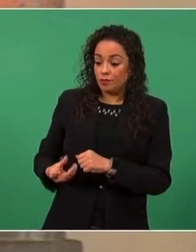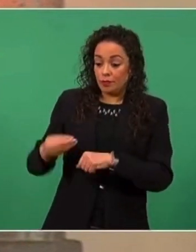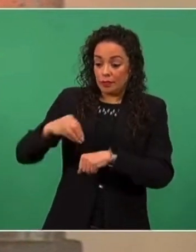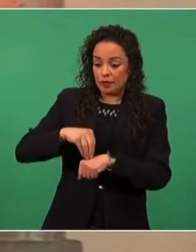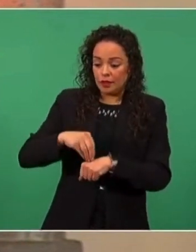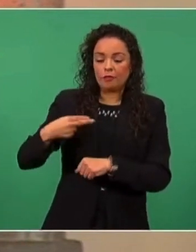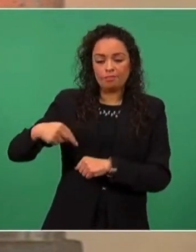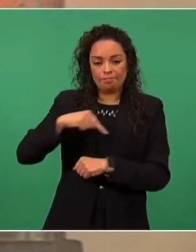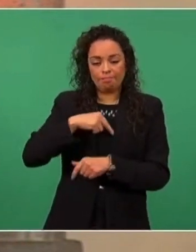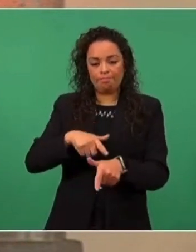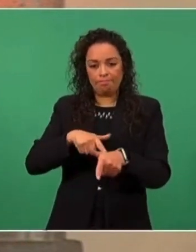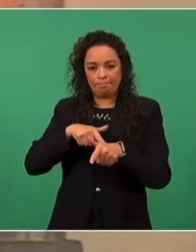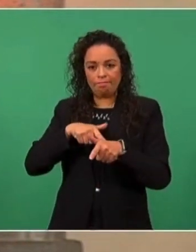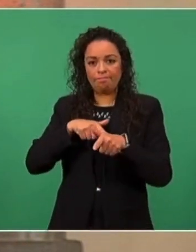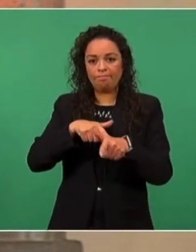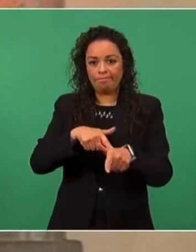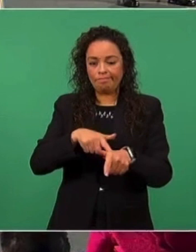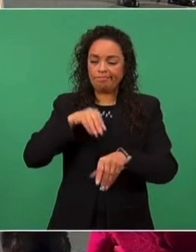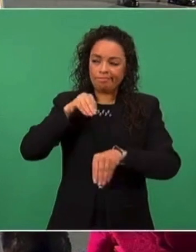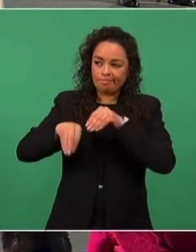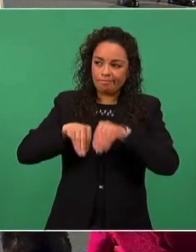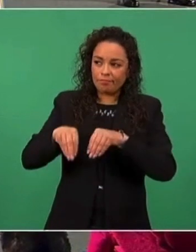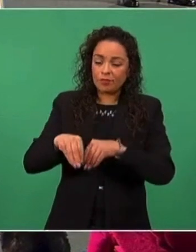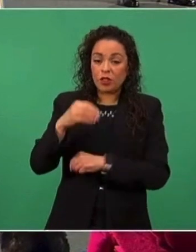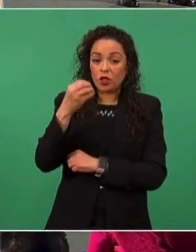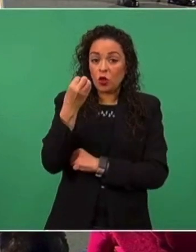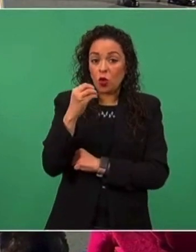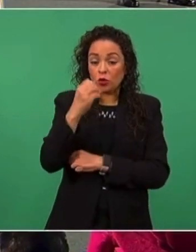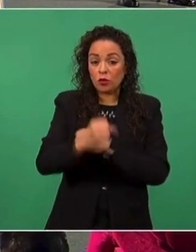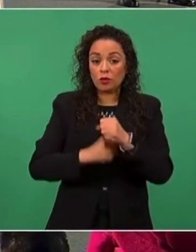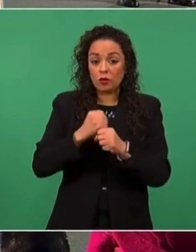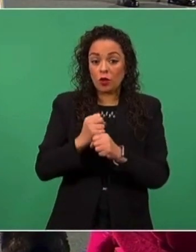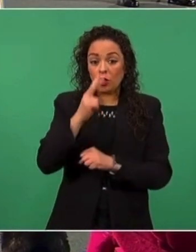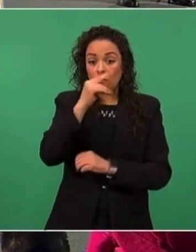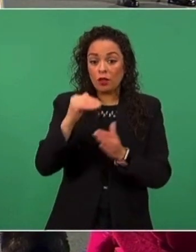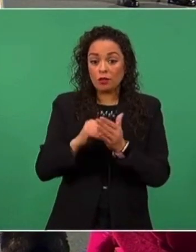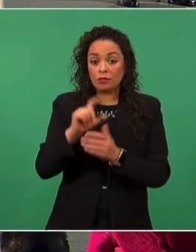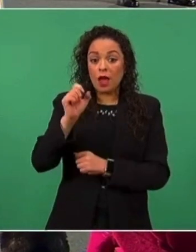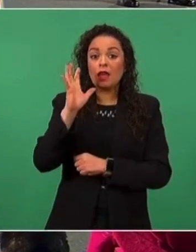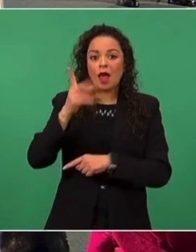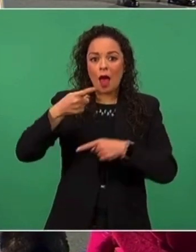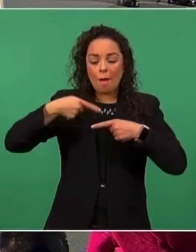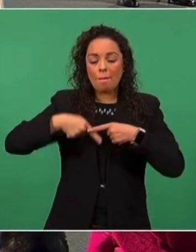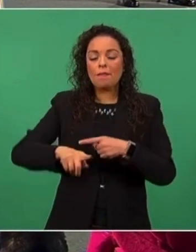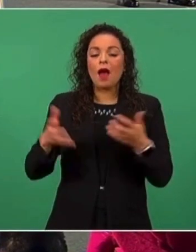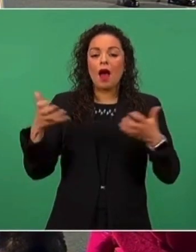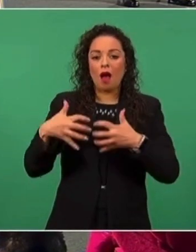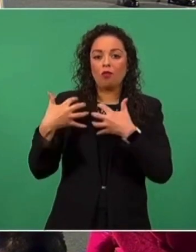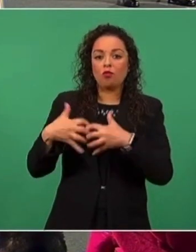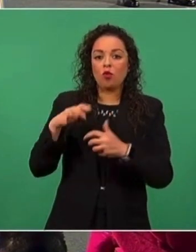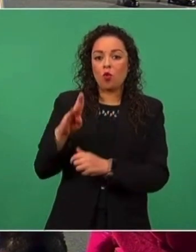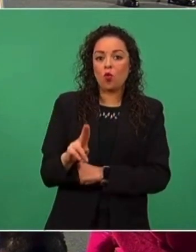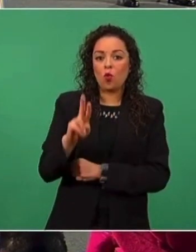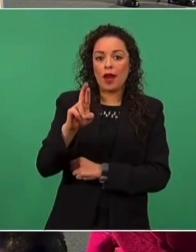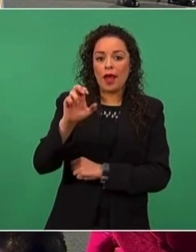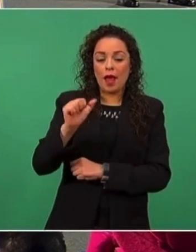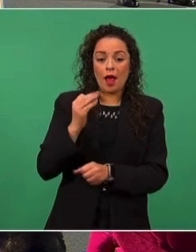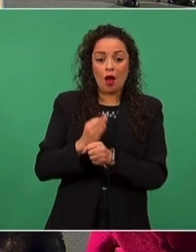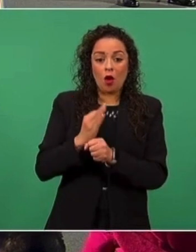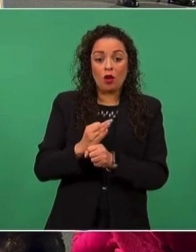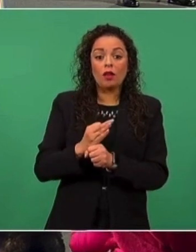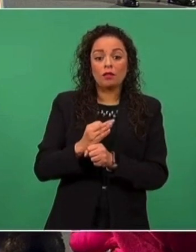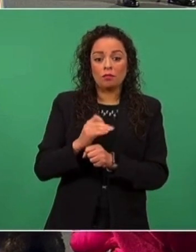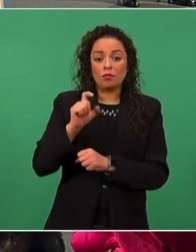trabajos y en octubre del 2020 ya iniciamos la producción de urea. Hoy día producimos más de 28 mil